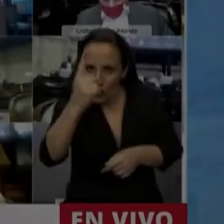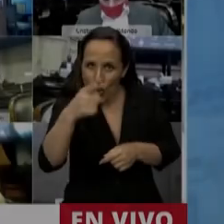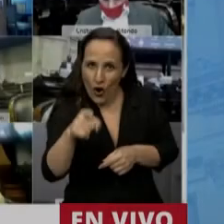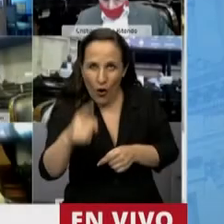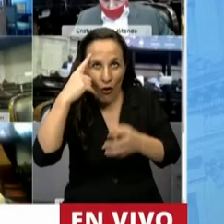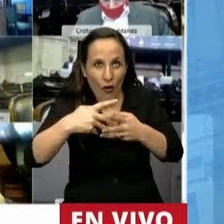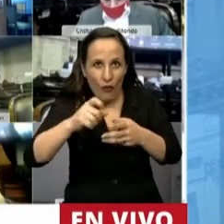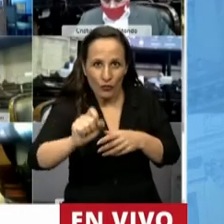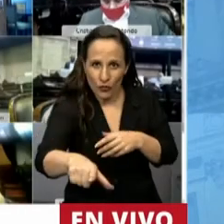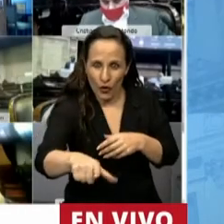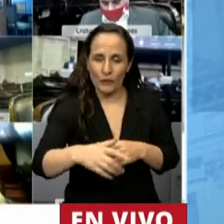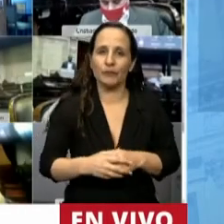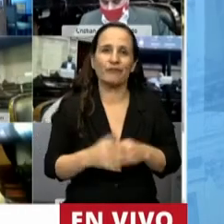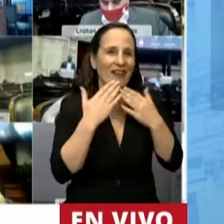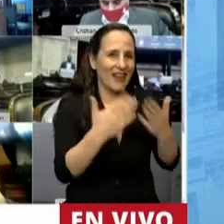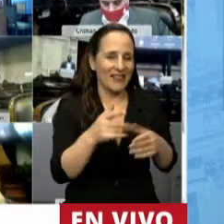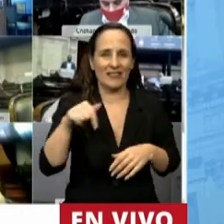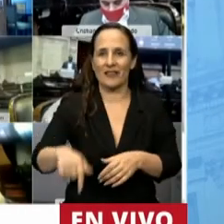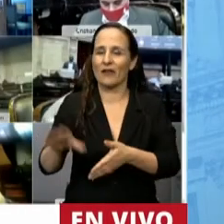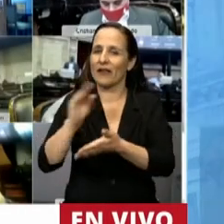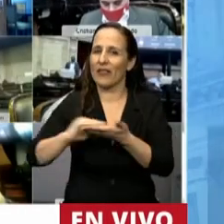Tiene la palabra la diputada Lorena Matzen.